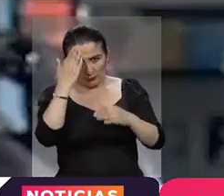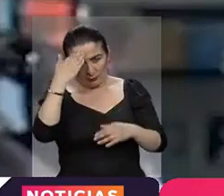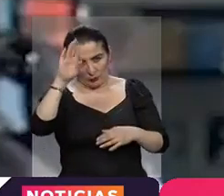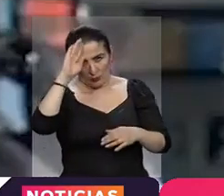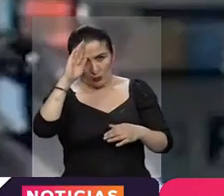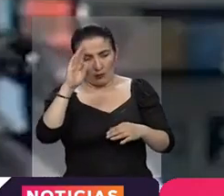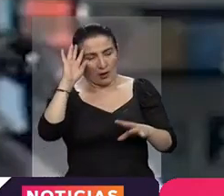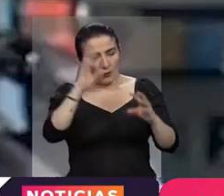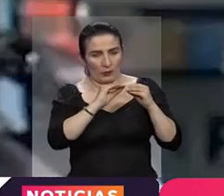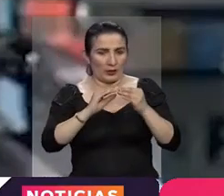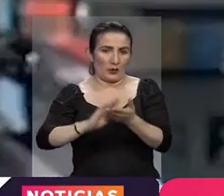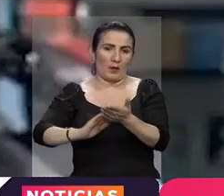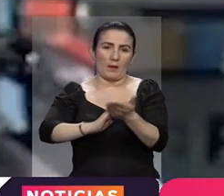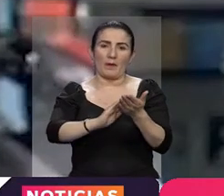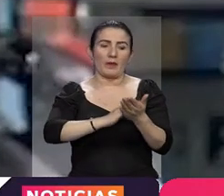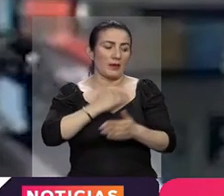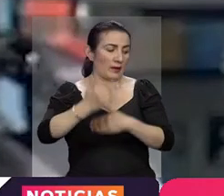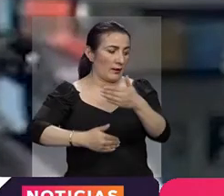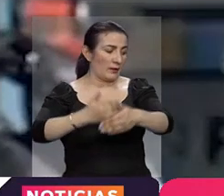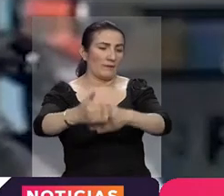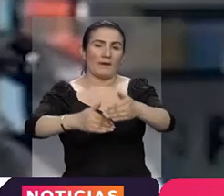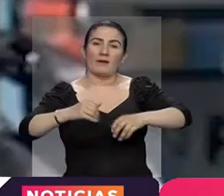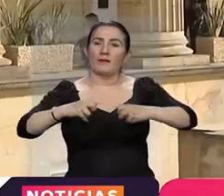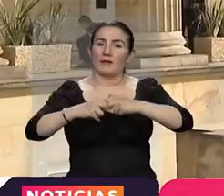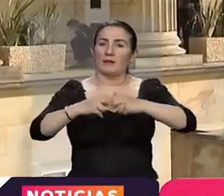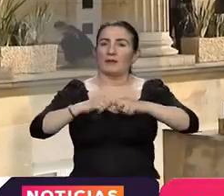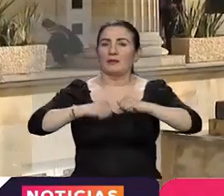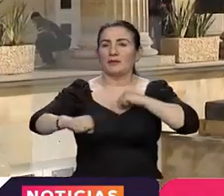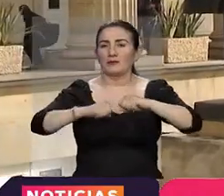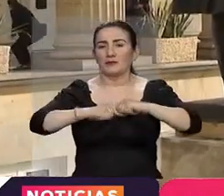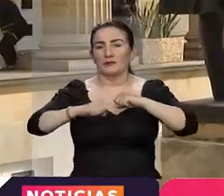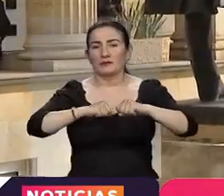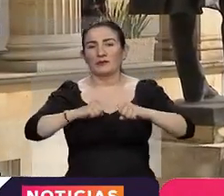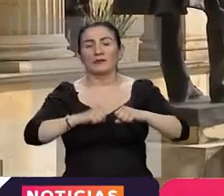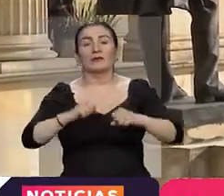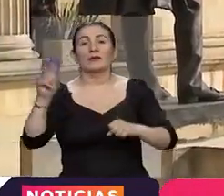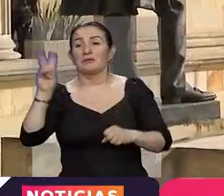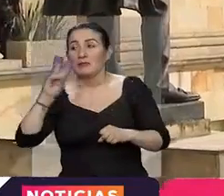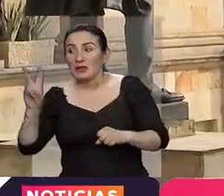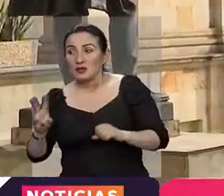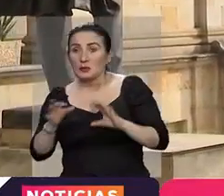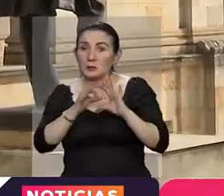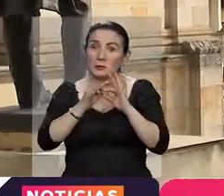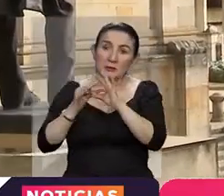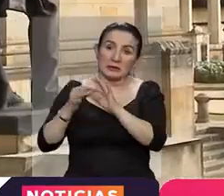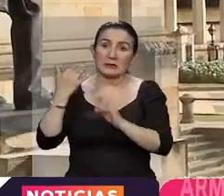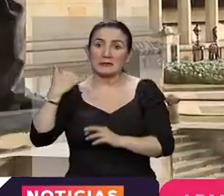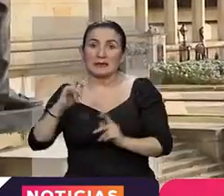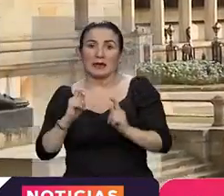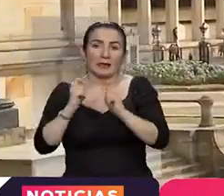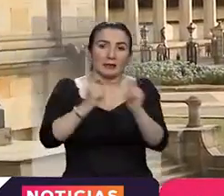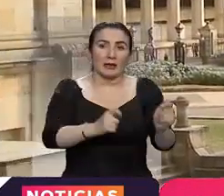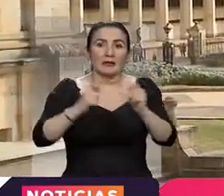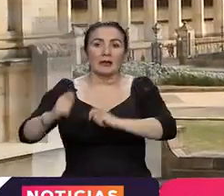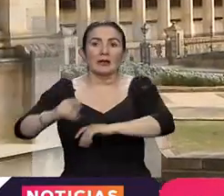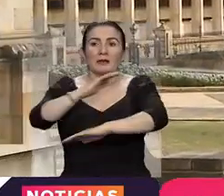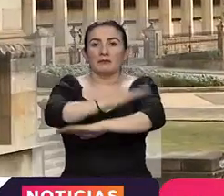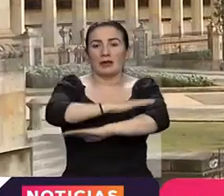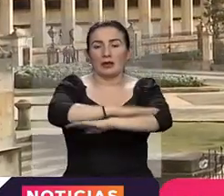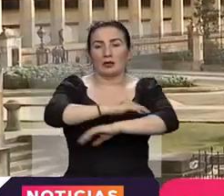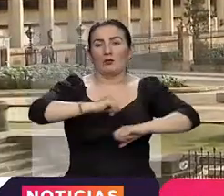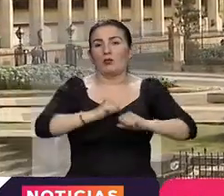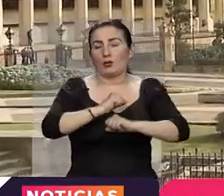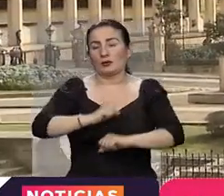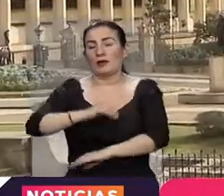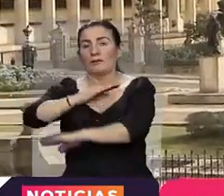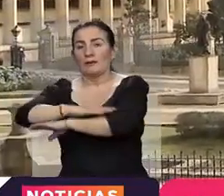Mientras tanto, siguen los avances en la reactivación de las relaciones binacionales con Venezuela. Ya fueron designados embajadores en Caracas y Bogotá.